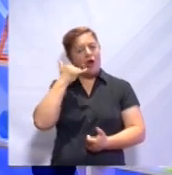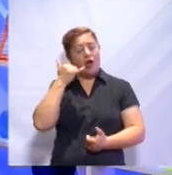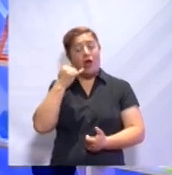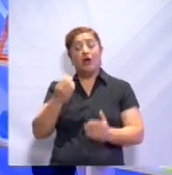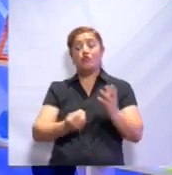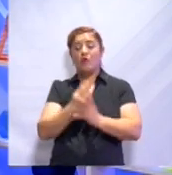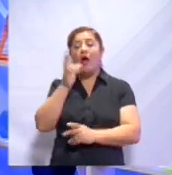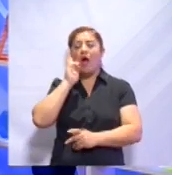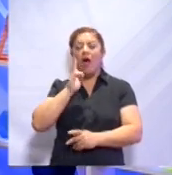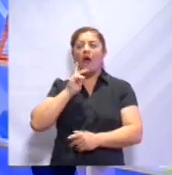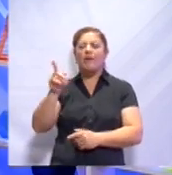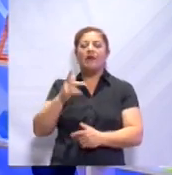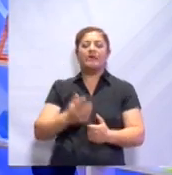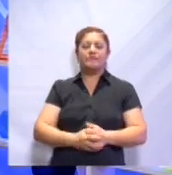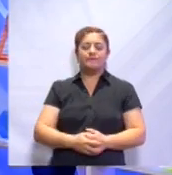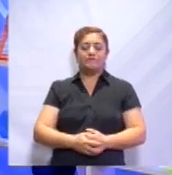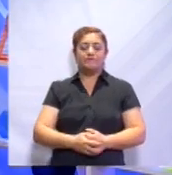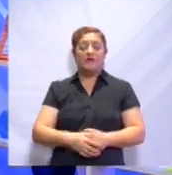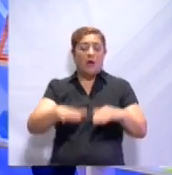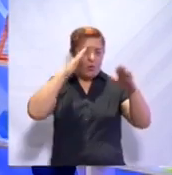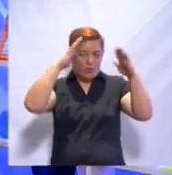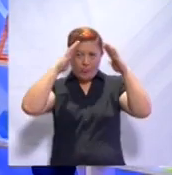A ver, vamos a ver. Hola, hola.